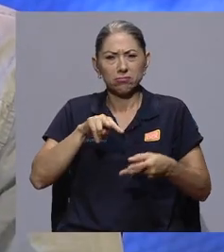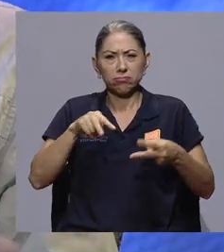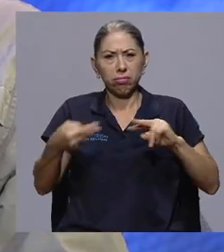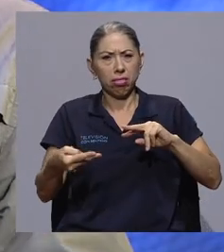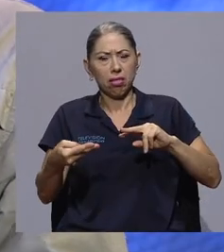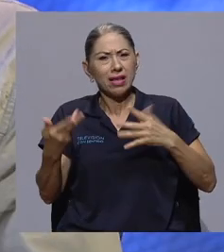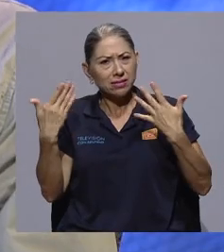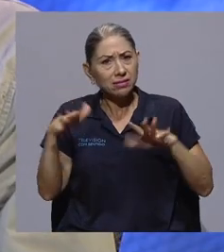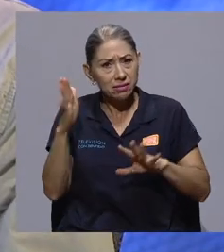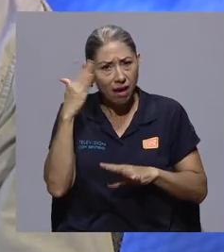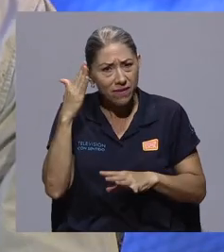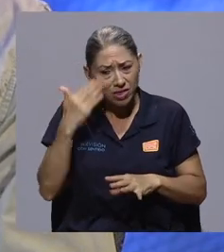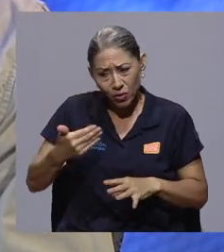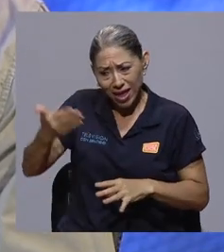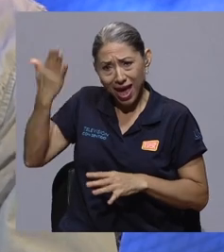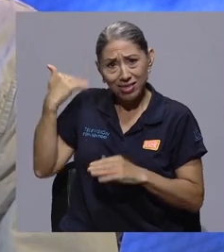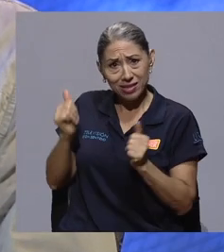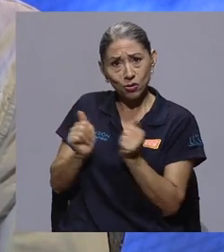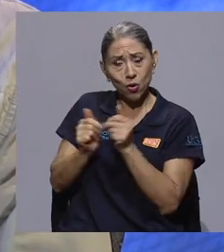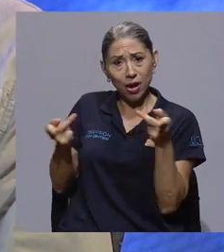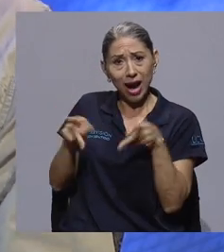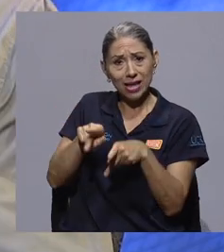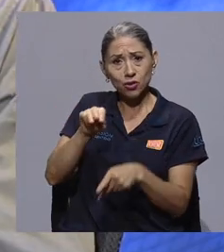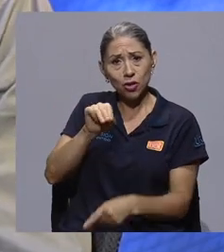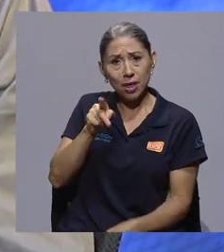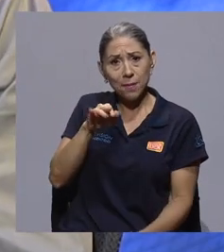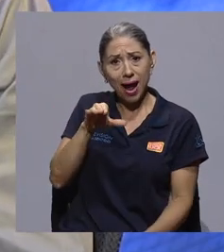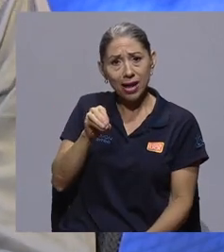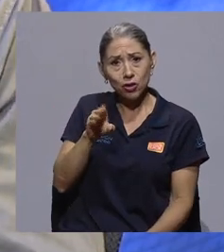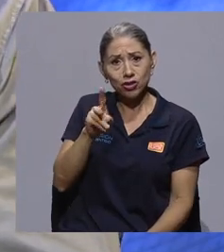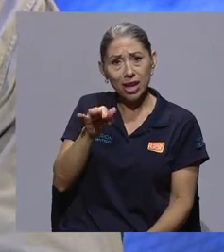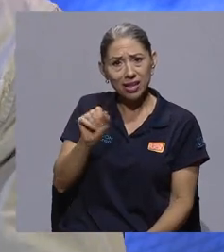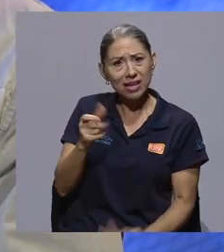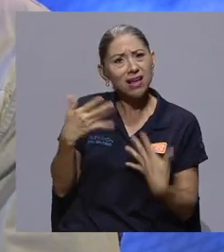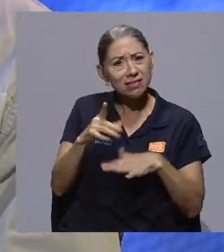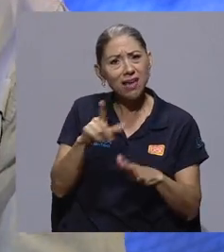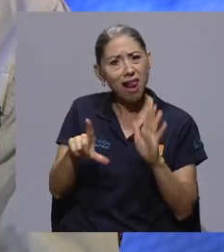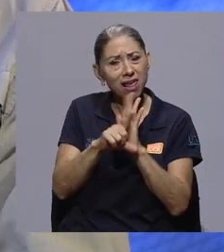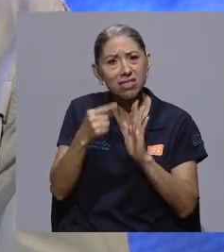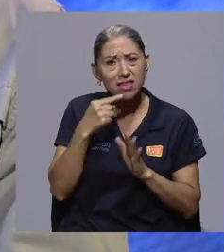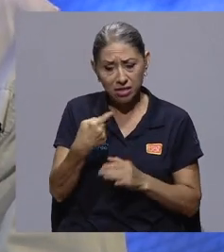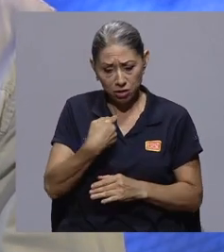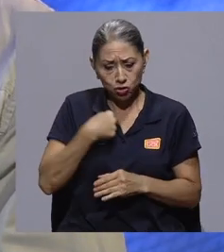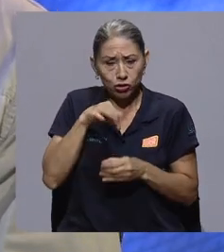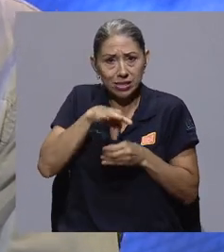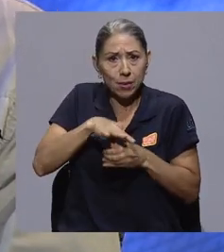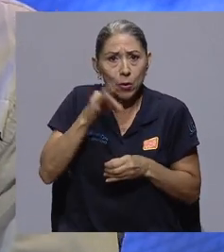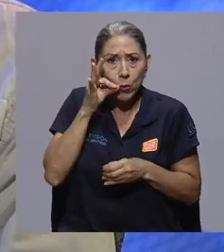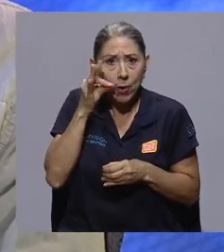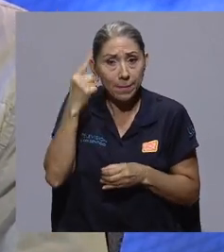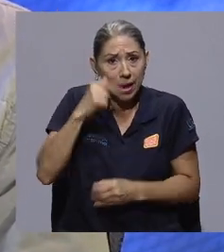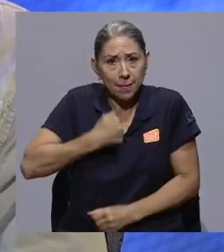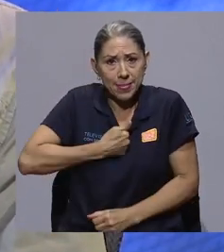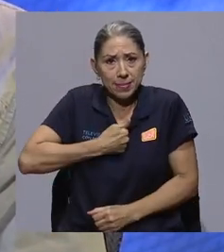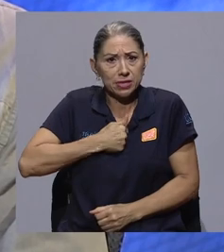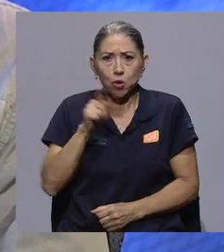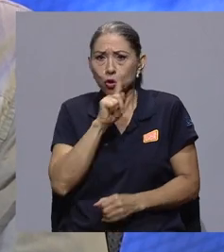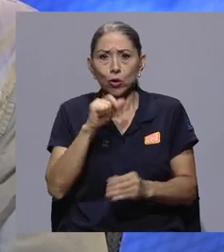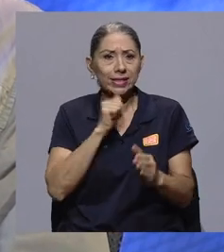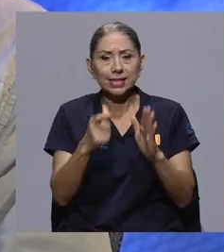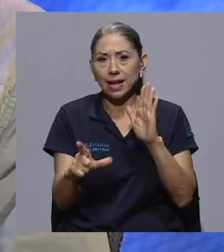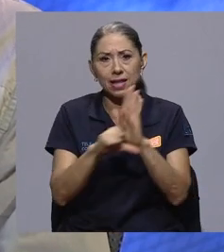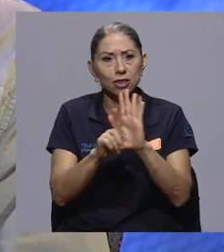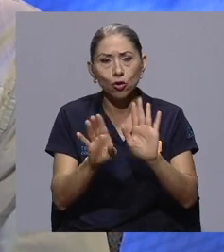legislación ya previa con el caso de Mario Cerdas la definía que eso no debería configurarse como un delito.